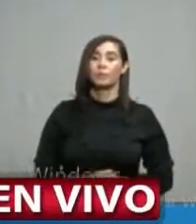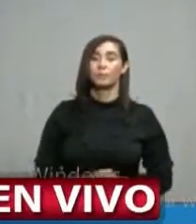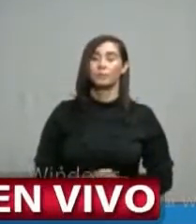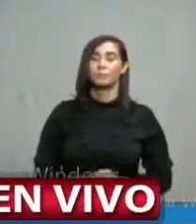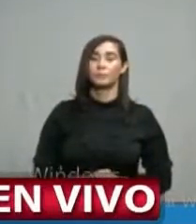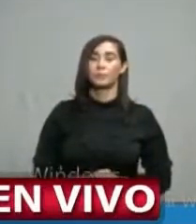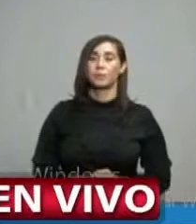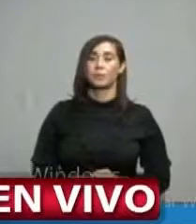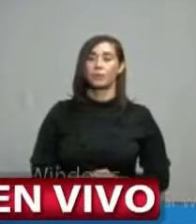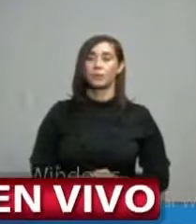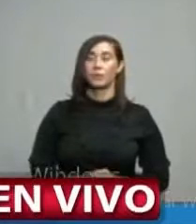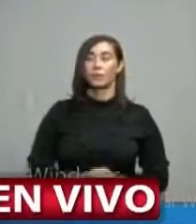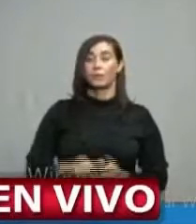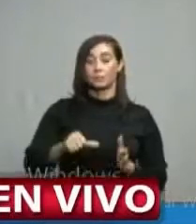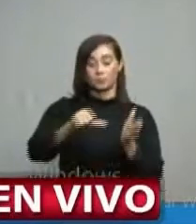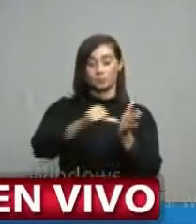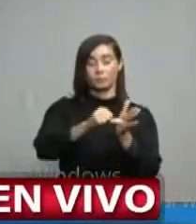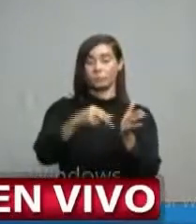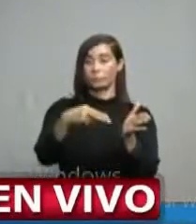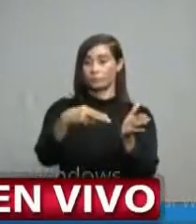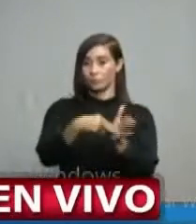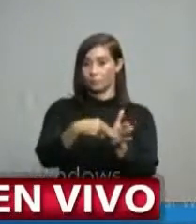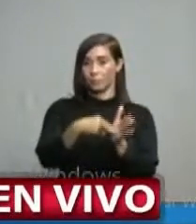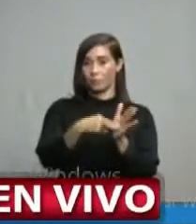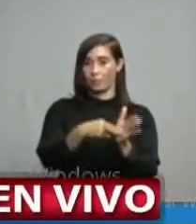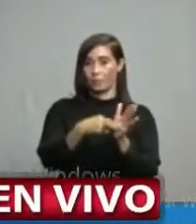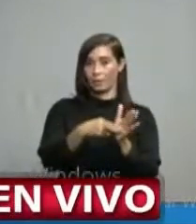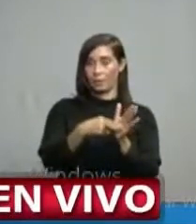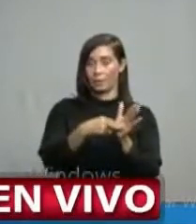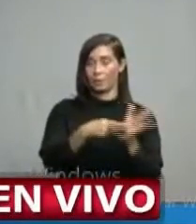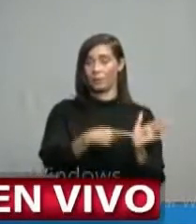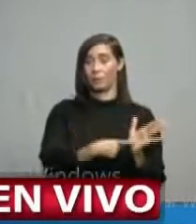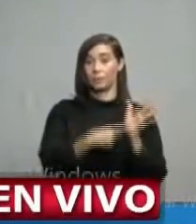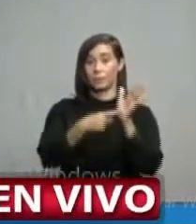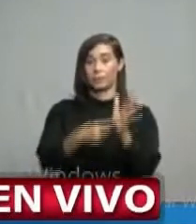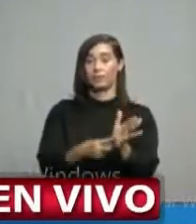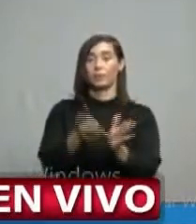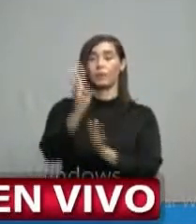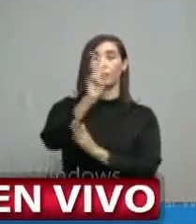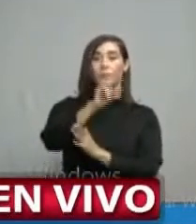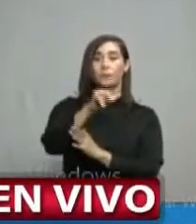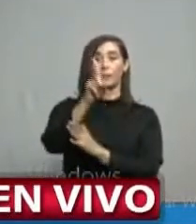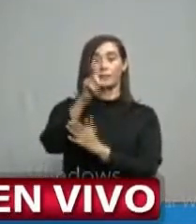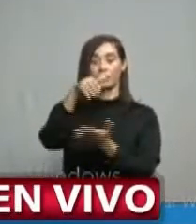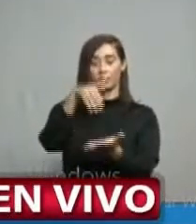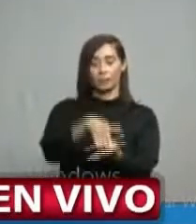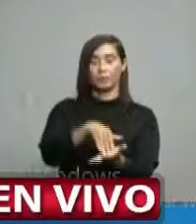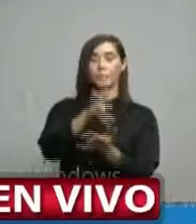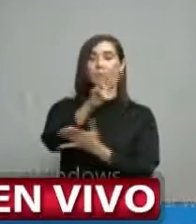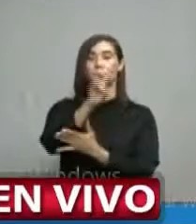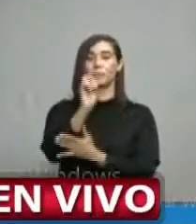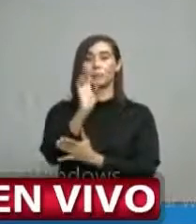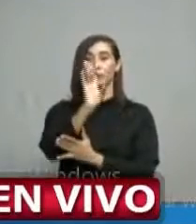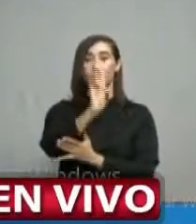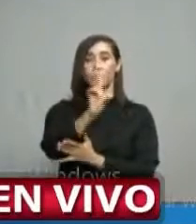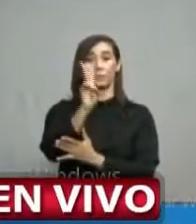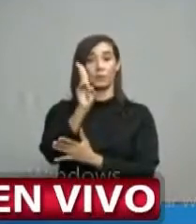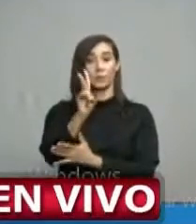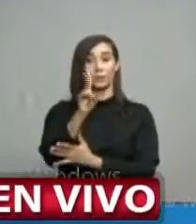El Distrito Nacional registra 21.262